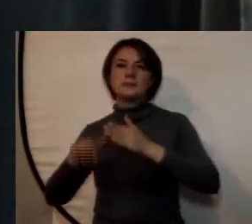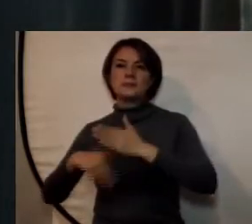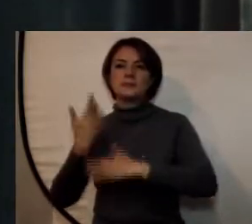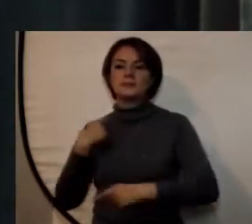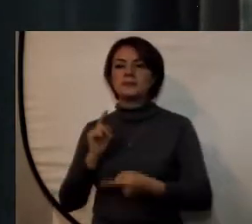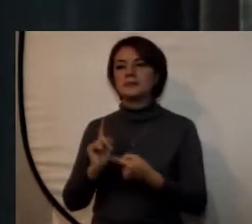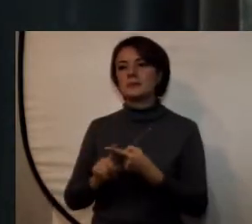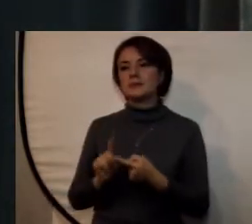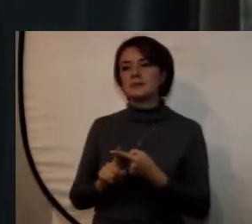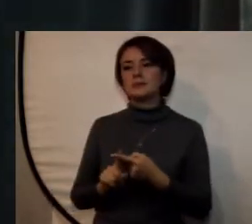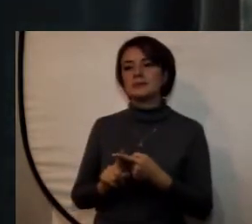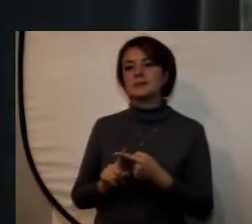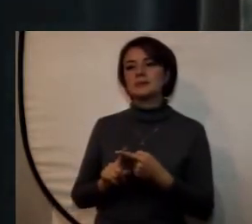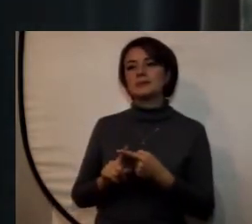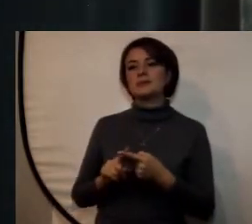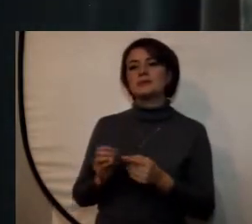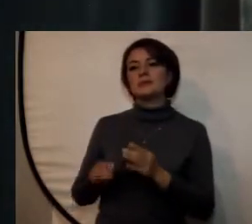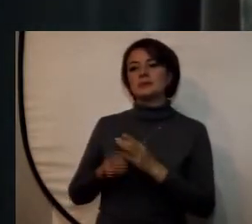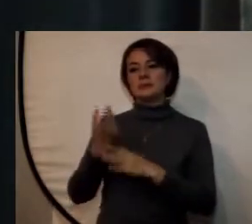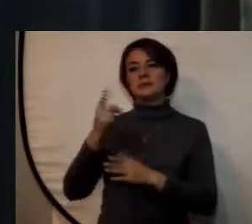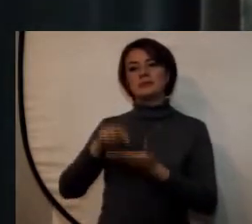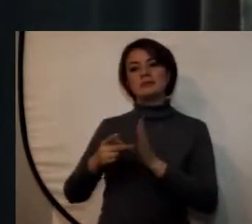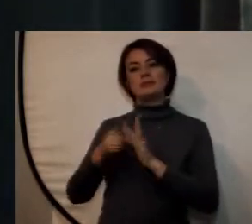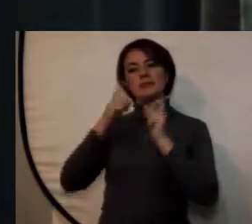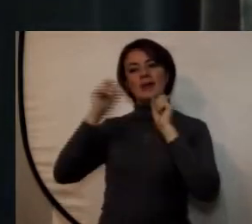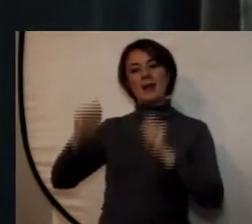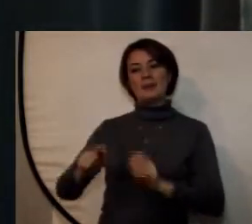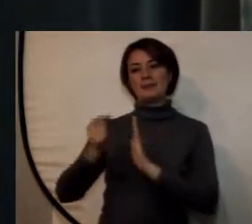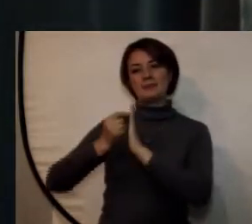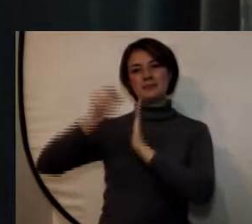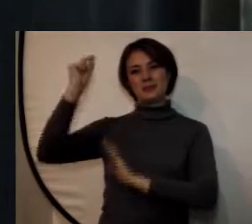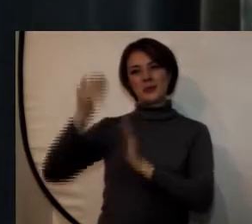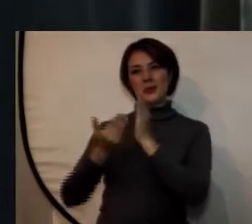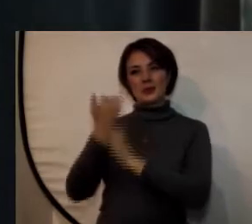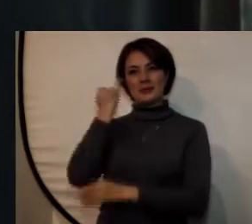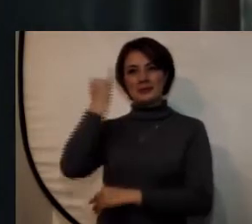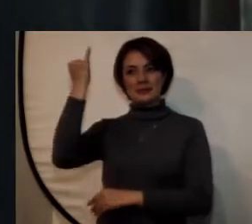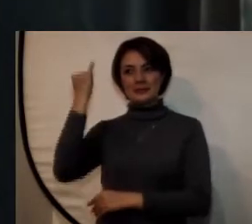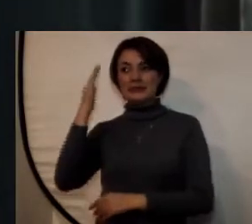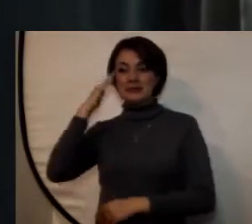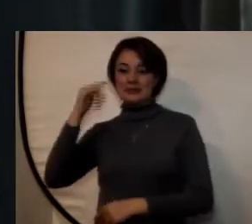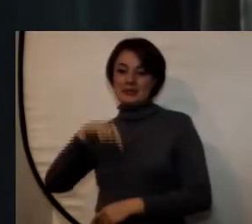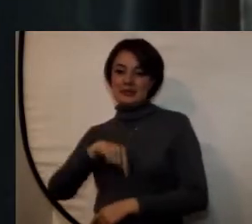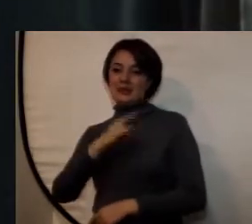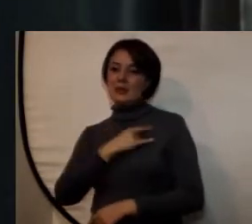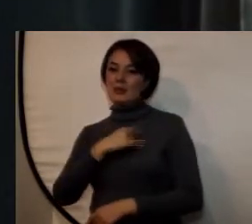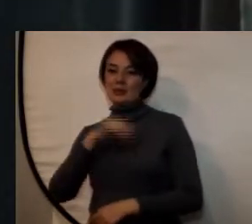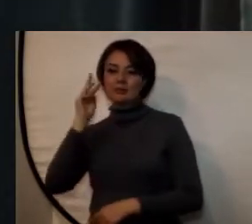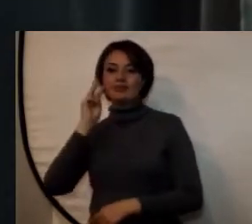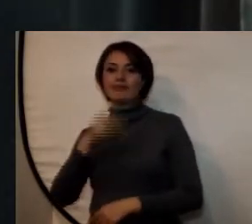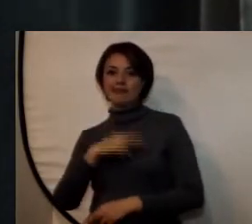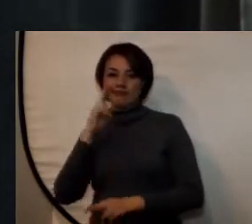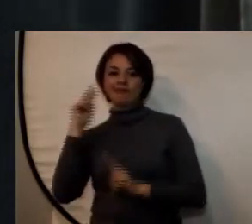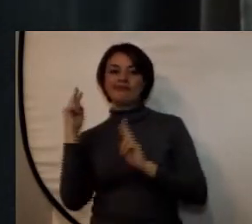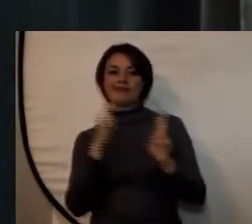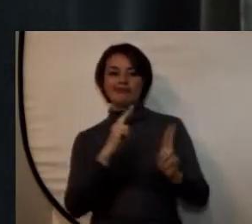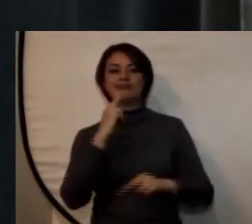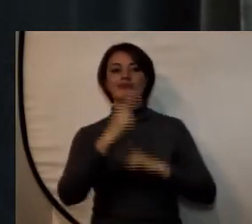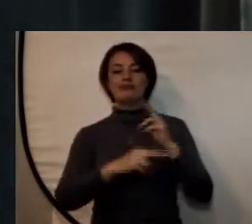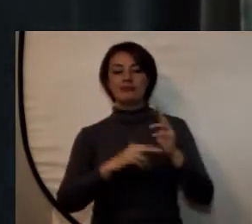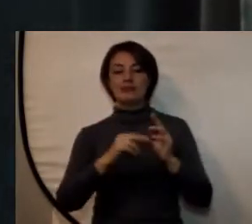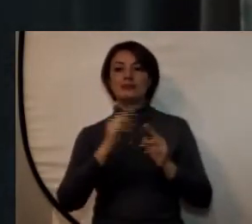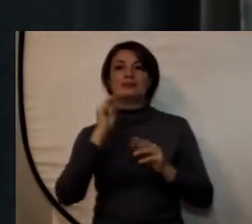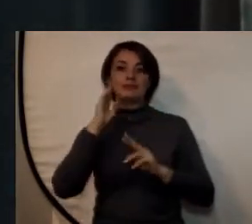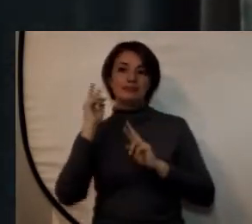con la producción de patentes y todos bien sabemos que hoy la Universidad Militar Nueva Granada es reconocida a nivel nacional